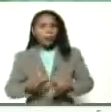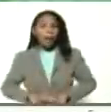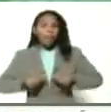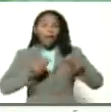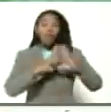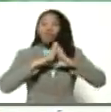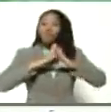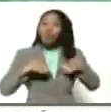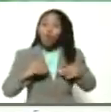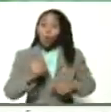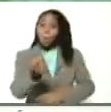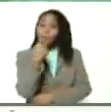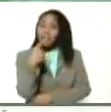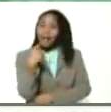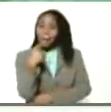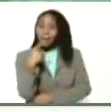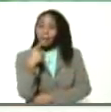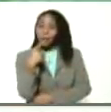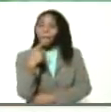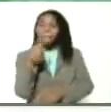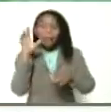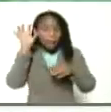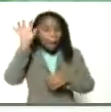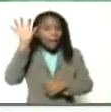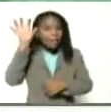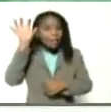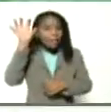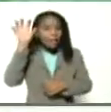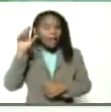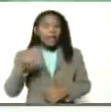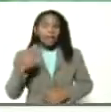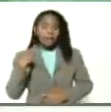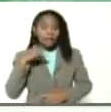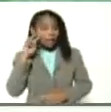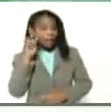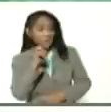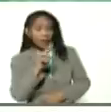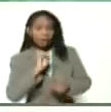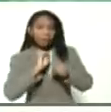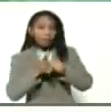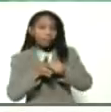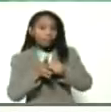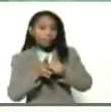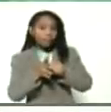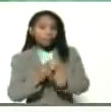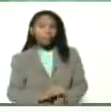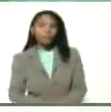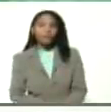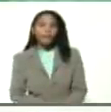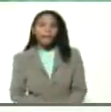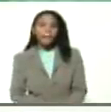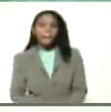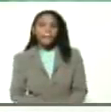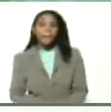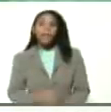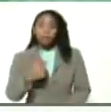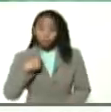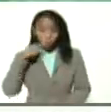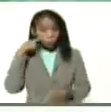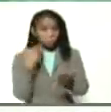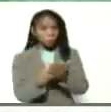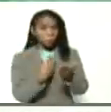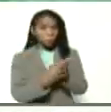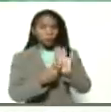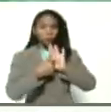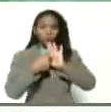todos los medicamentos para el país que tienen que ver con el coronavirus yo se los he mostrado a